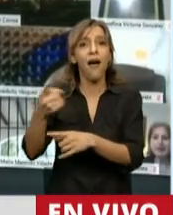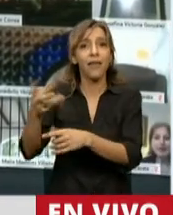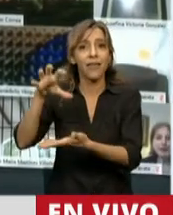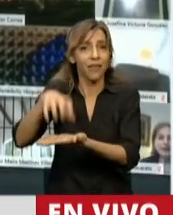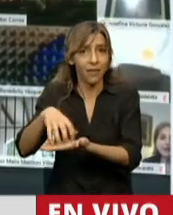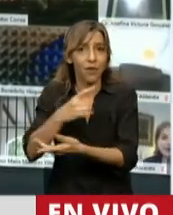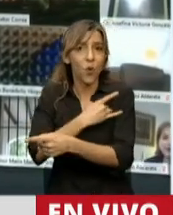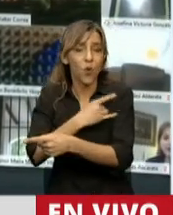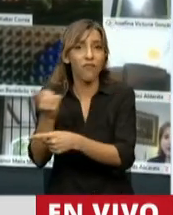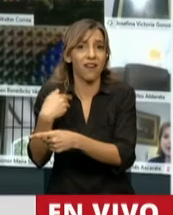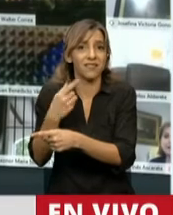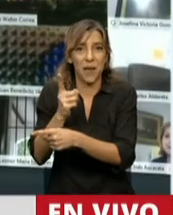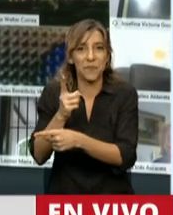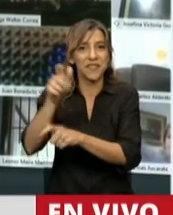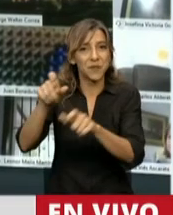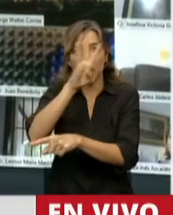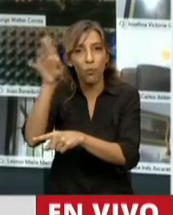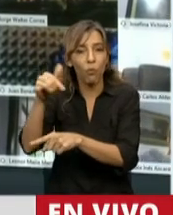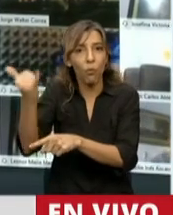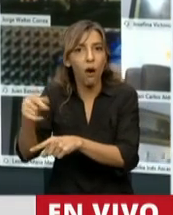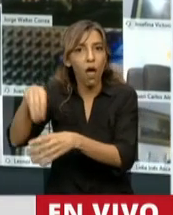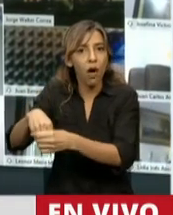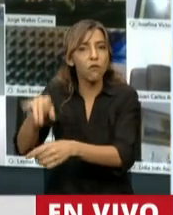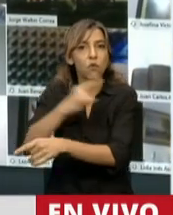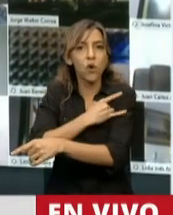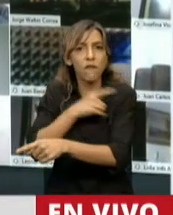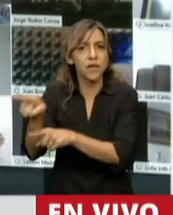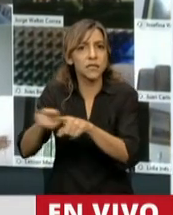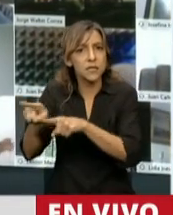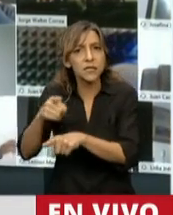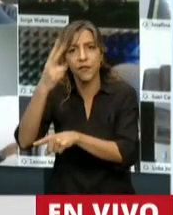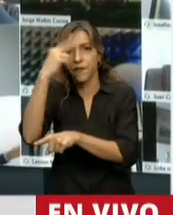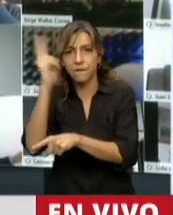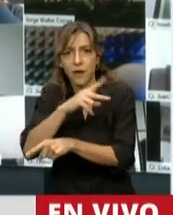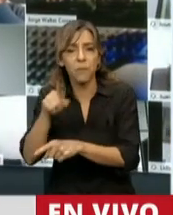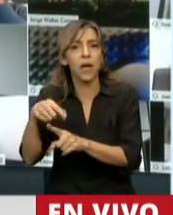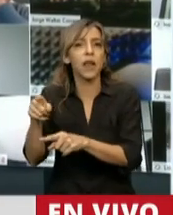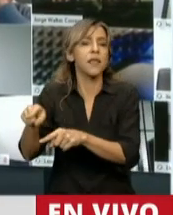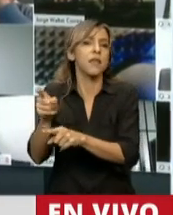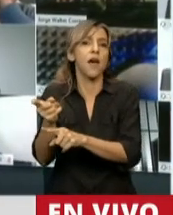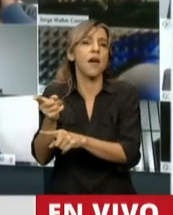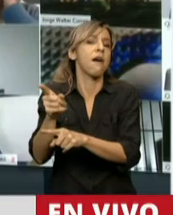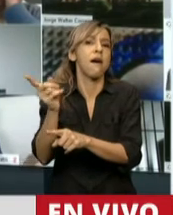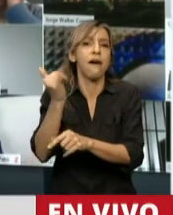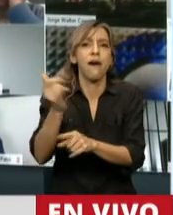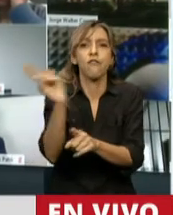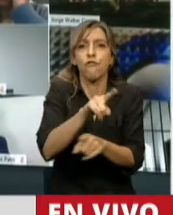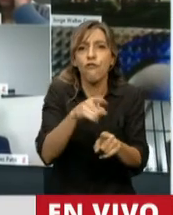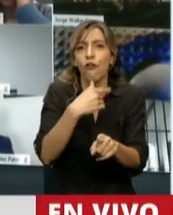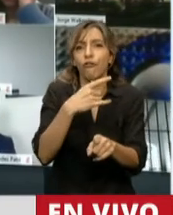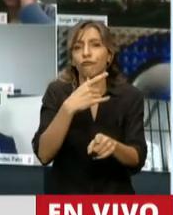huichidos, el gobierno de esos chicos, hay una carrera de enfermería, ahora en San Antonio lo cobre la cuna por el tema de la minería,